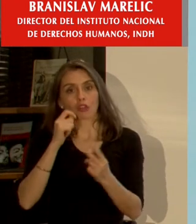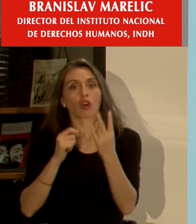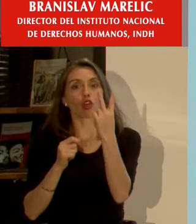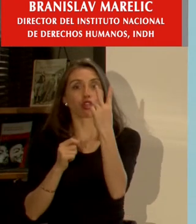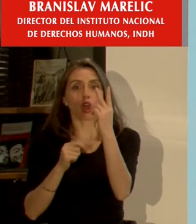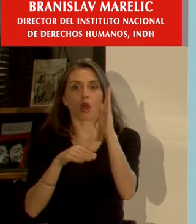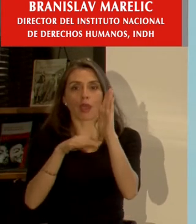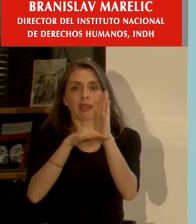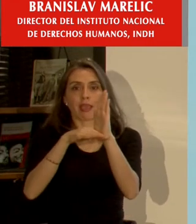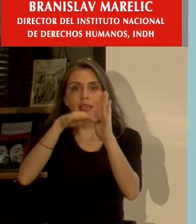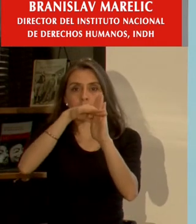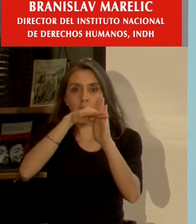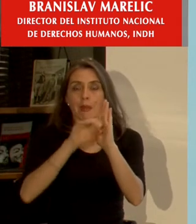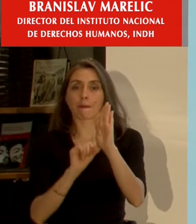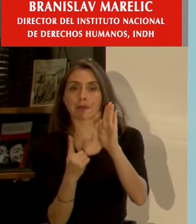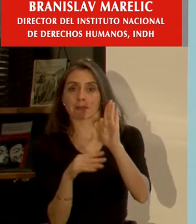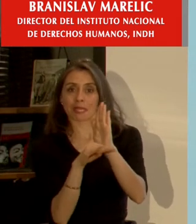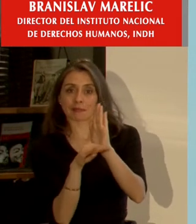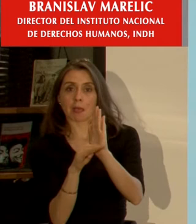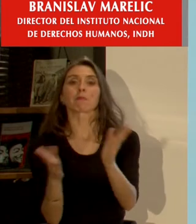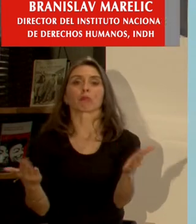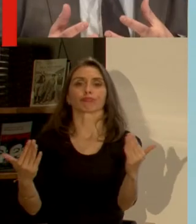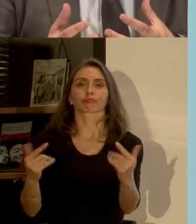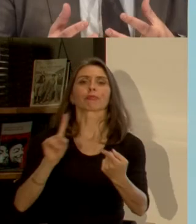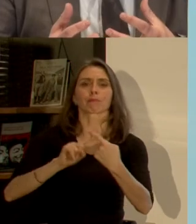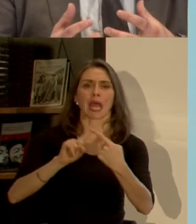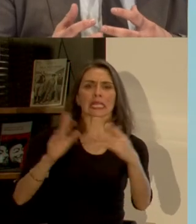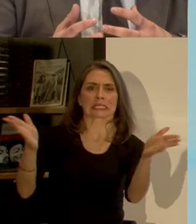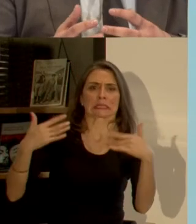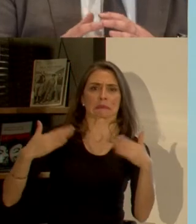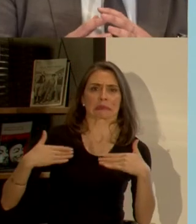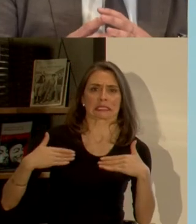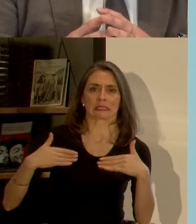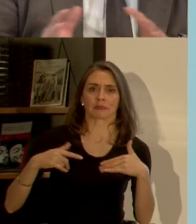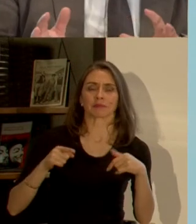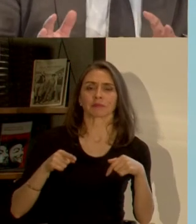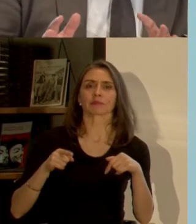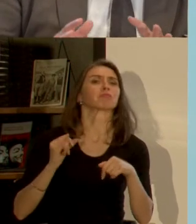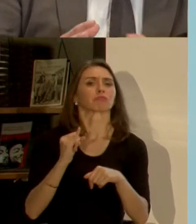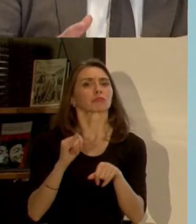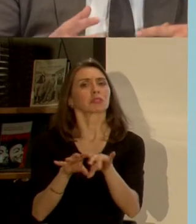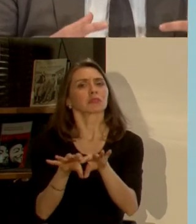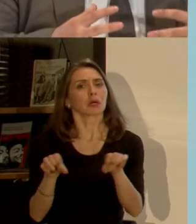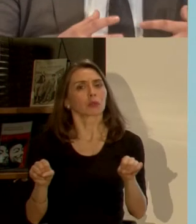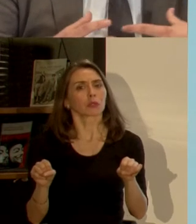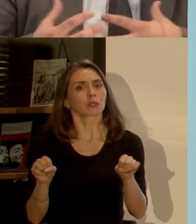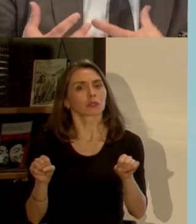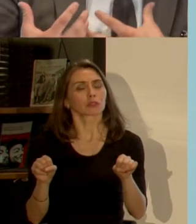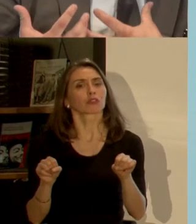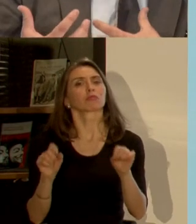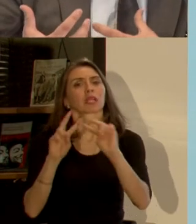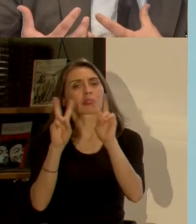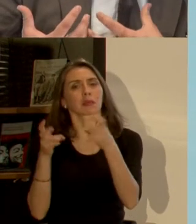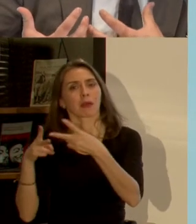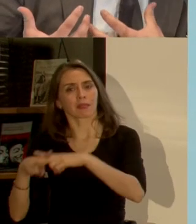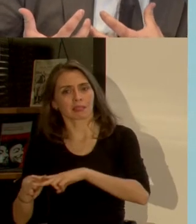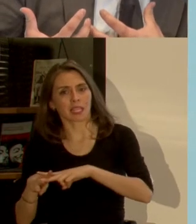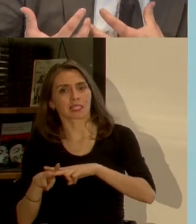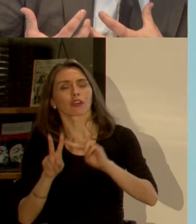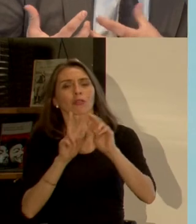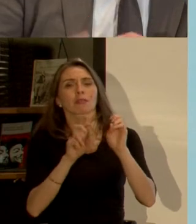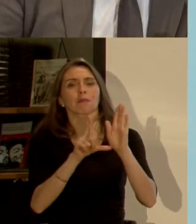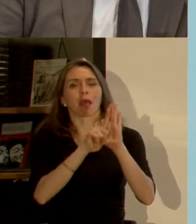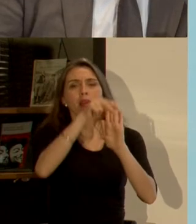etapas uno en la etapa de la participación creo que estamos totalmente de acuerdo tanto del punto de vista técnico o del punto de vista